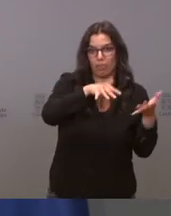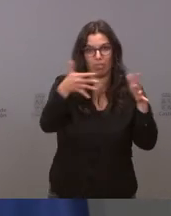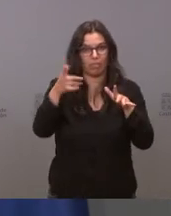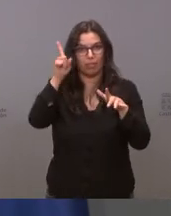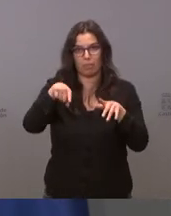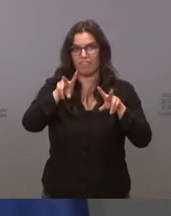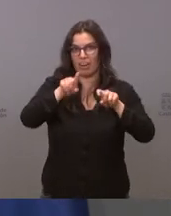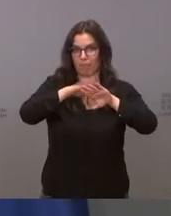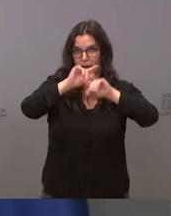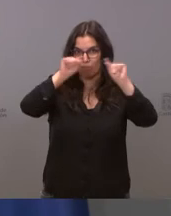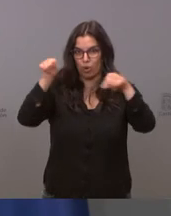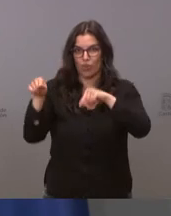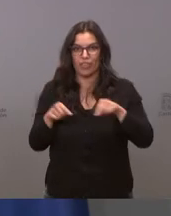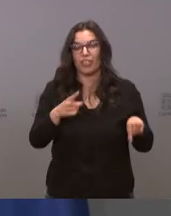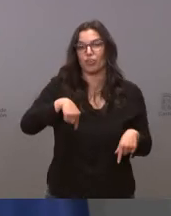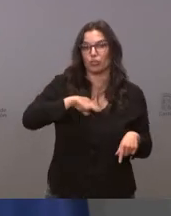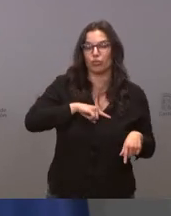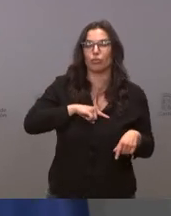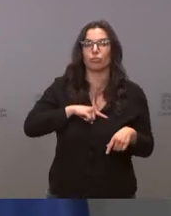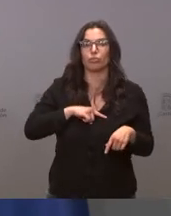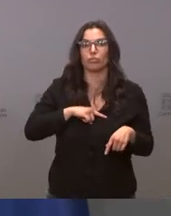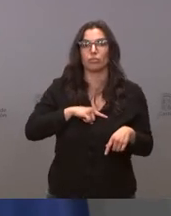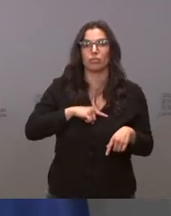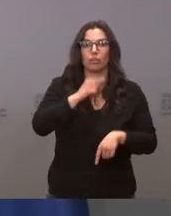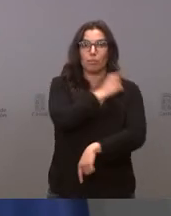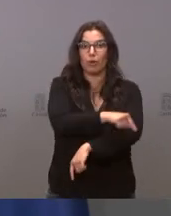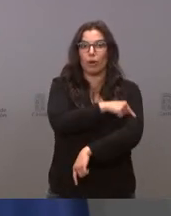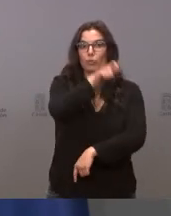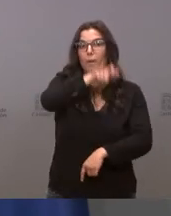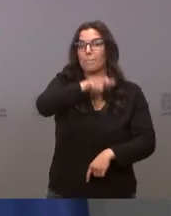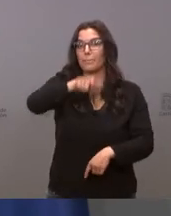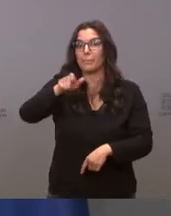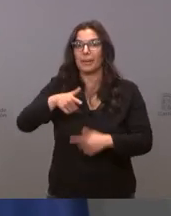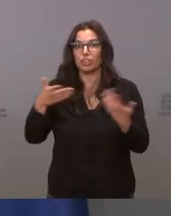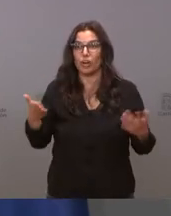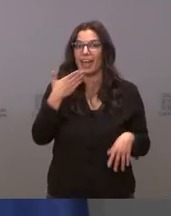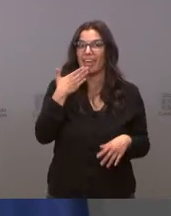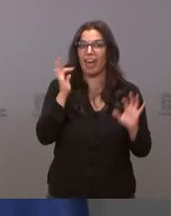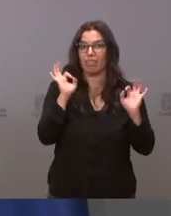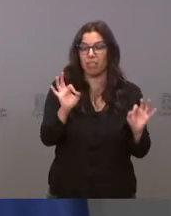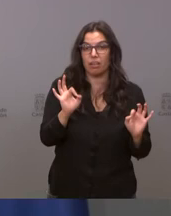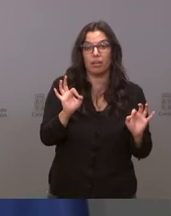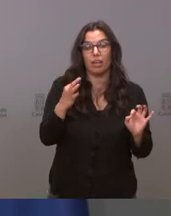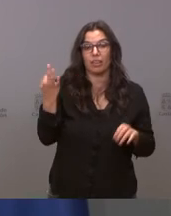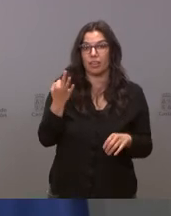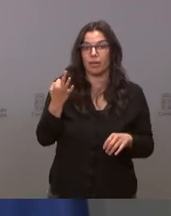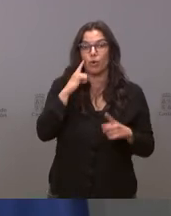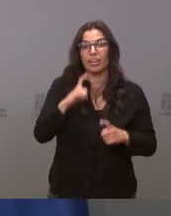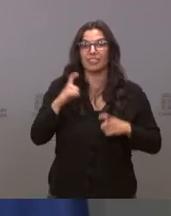nosotros no estamos estamos vacunando ciudadanos con una edad y tenemos que conseguir que la cobertura